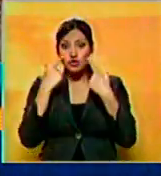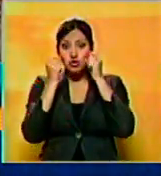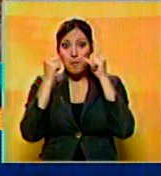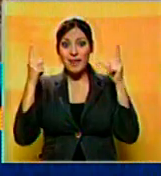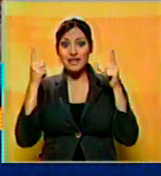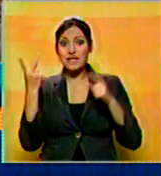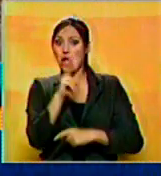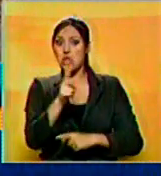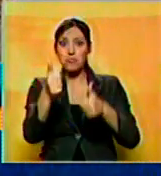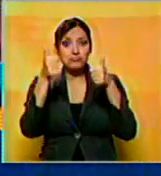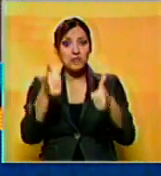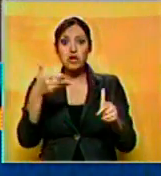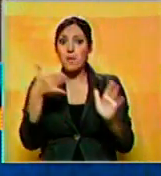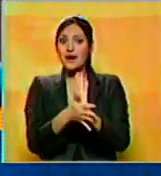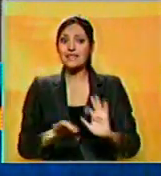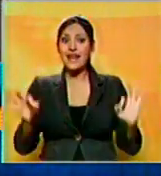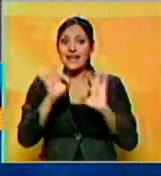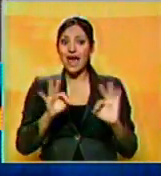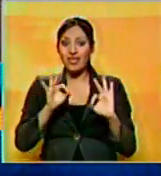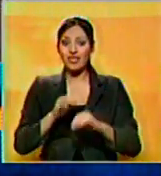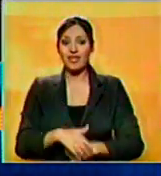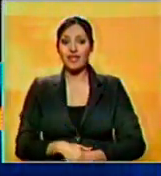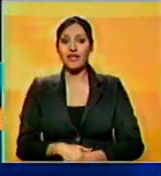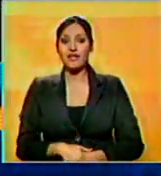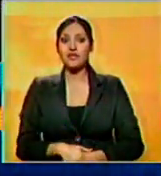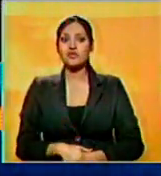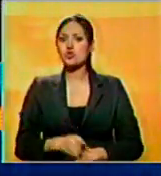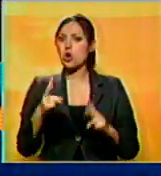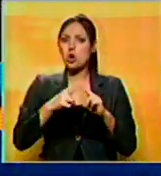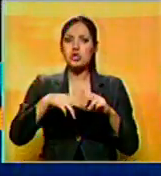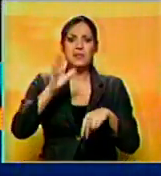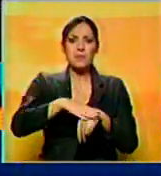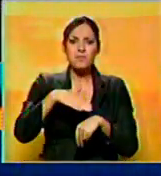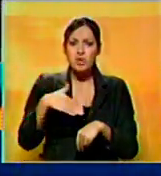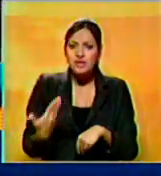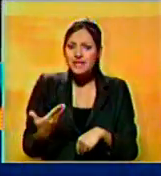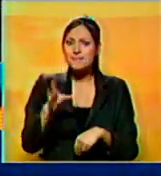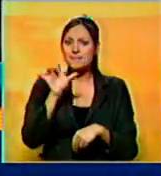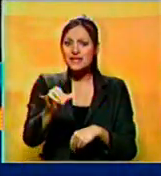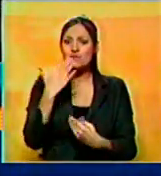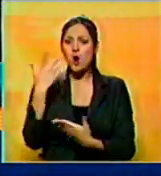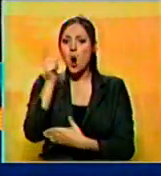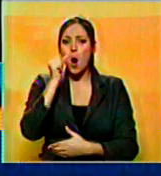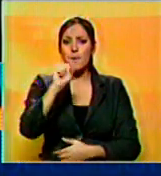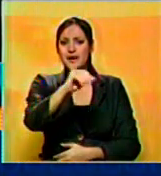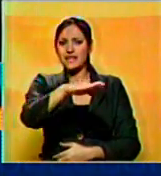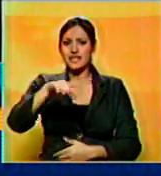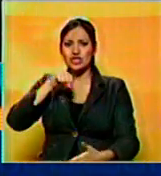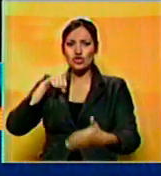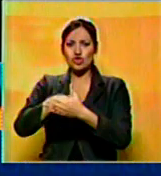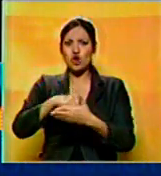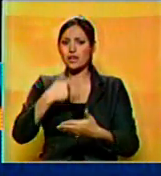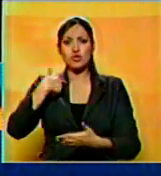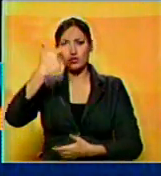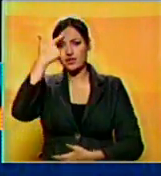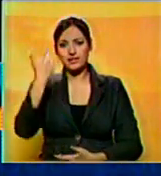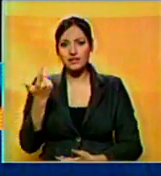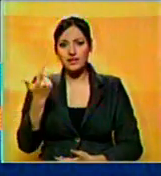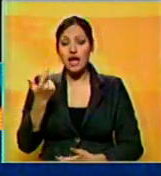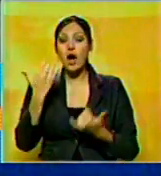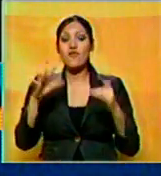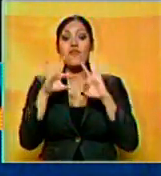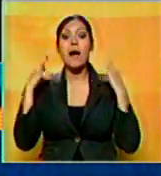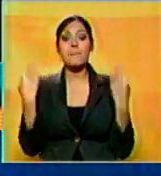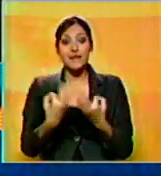Sorprendentemente salieron ilesos del aparatoso accidente. Se desconocen las razones que llevaron al conductor a chocar al otro vehículo. Ahora la